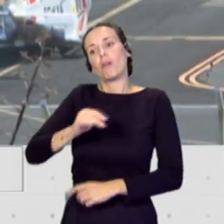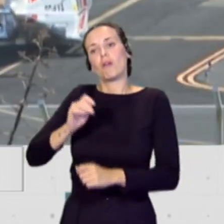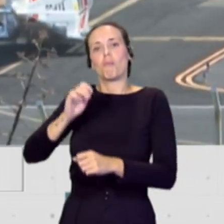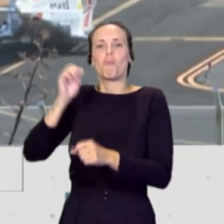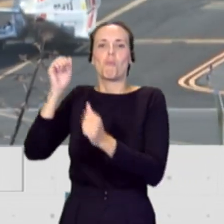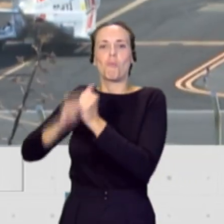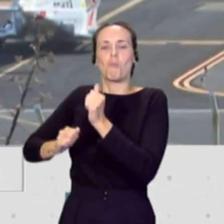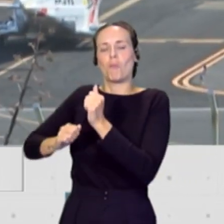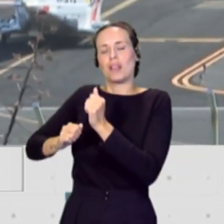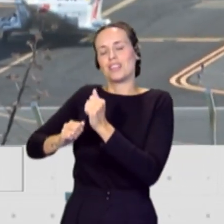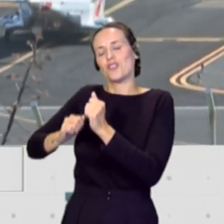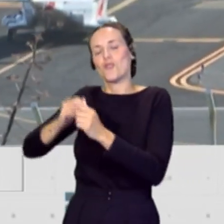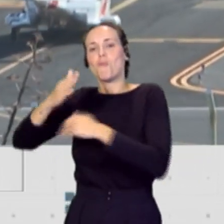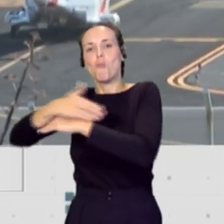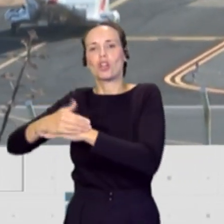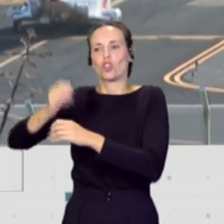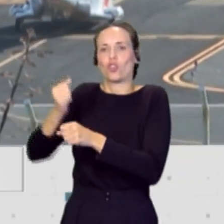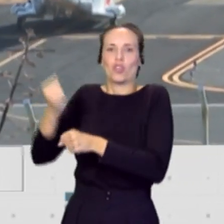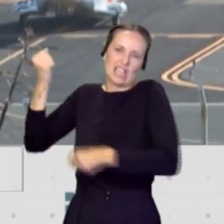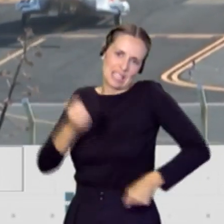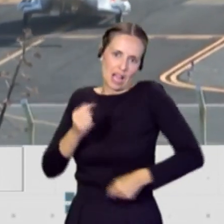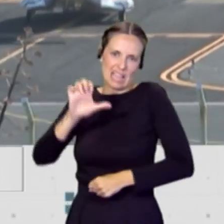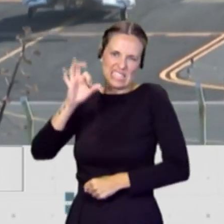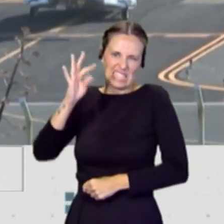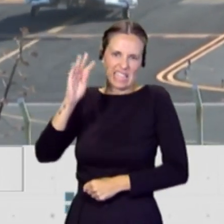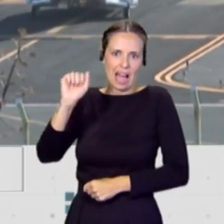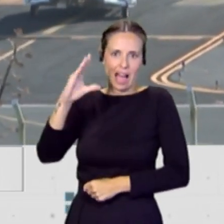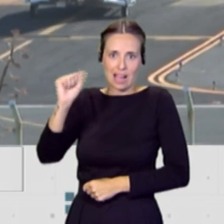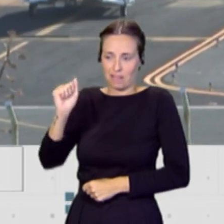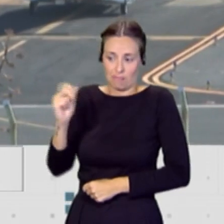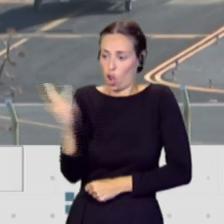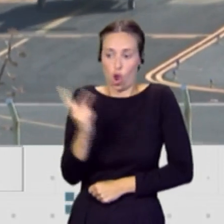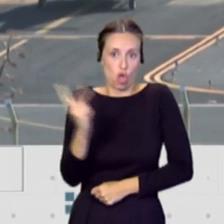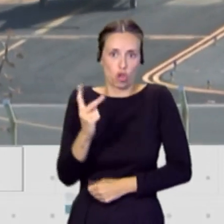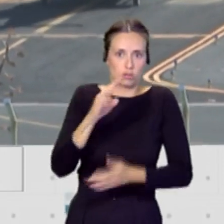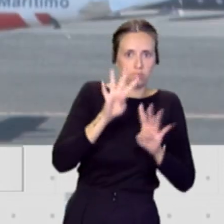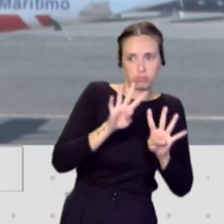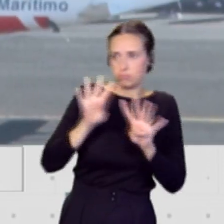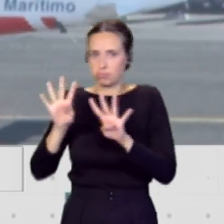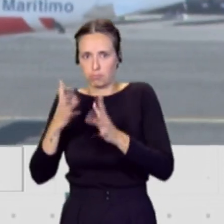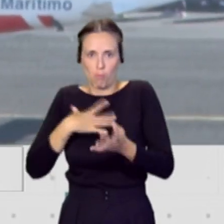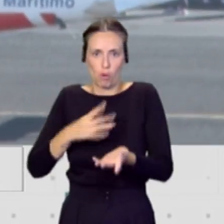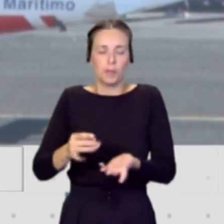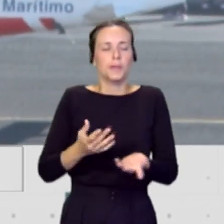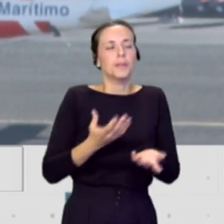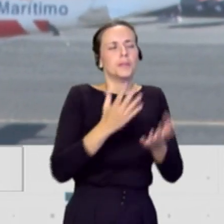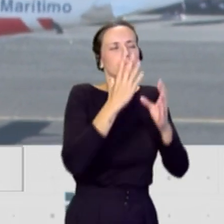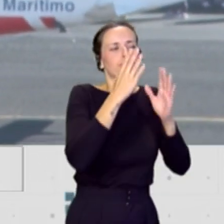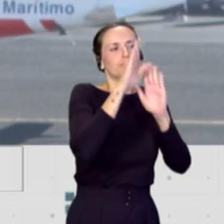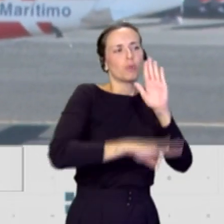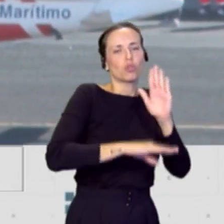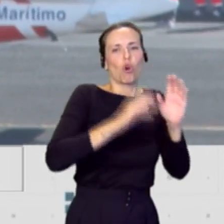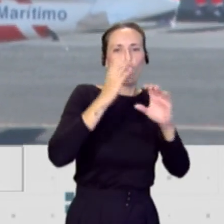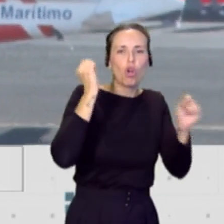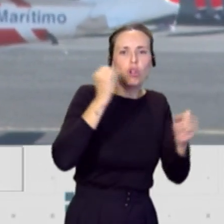ocasiones, pero también, en definitiva, a pie de puerto. ¿Y cómo se desarrolla el protocolo, señor González? En el muelle